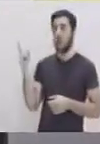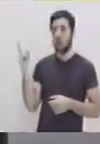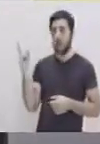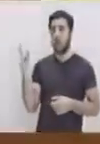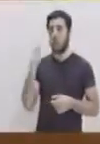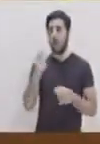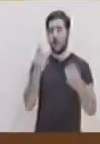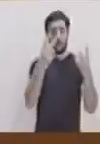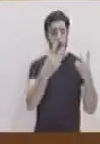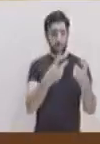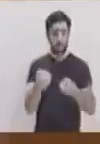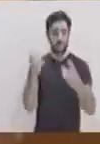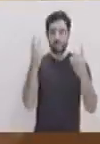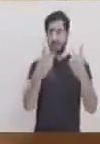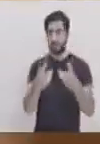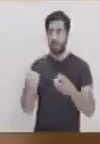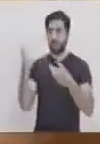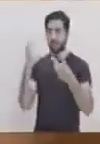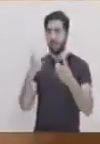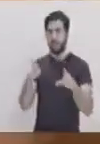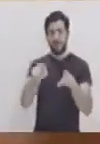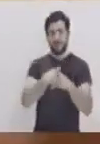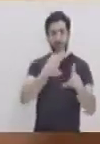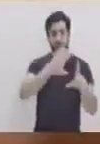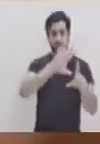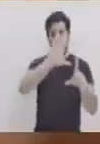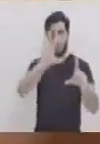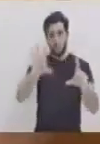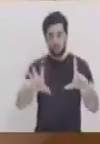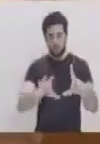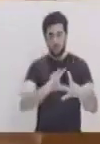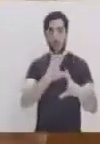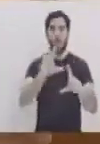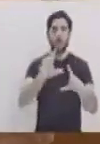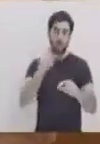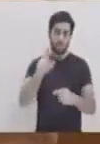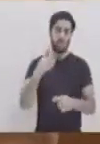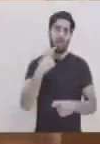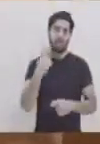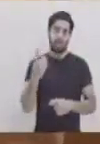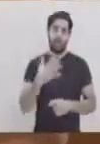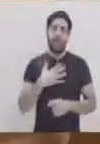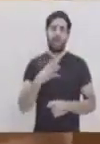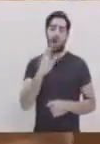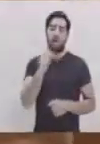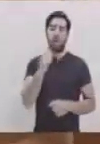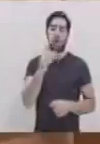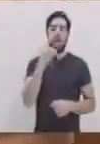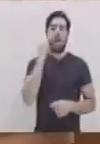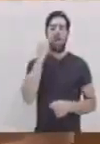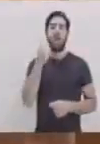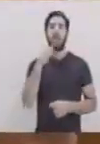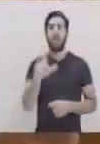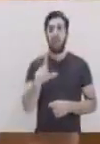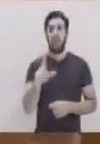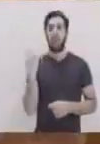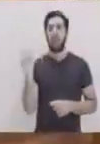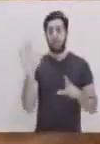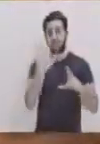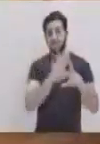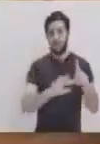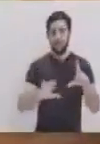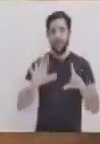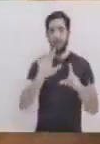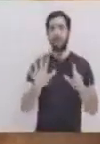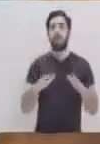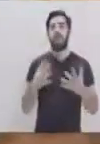ellos si vemos la repetición simétrica es la que me permite tener una simetría